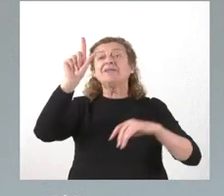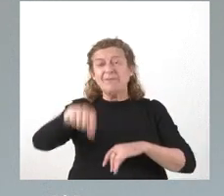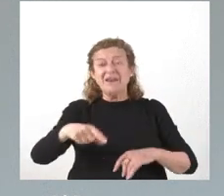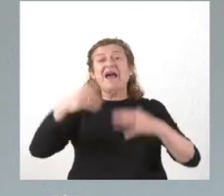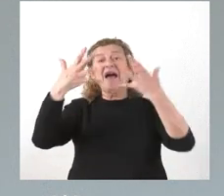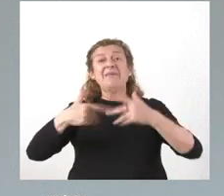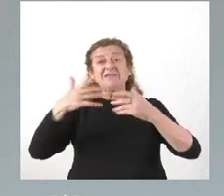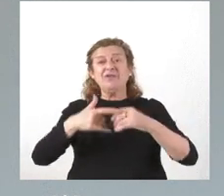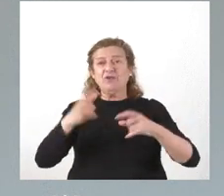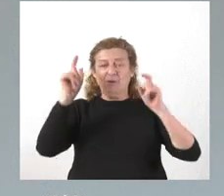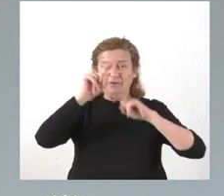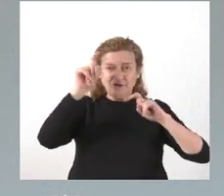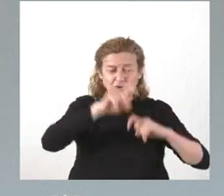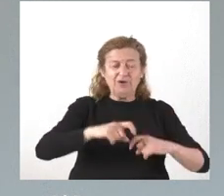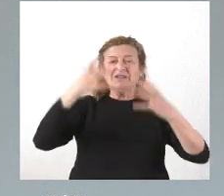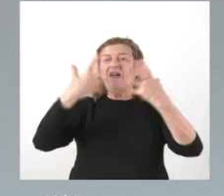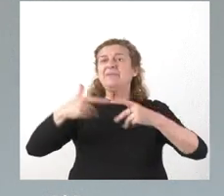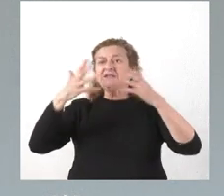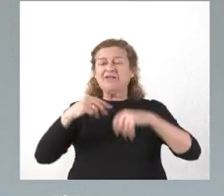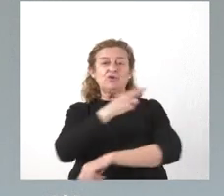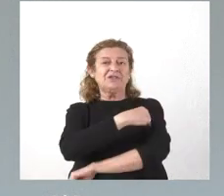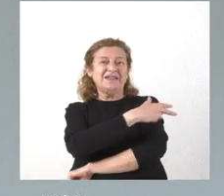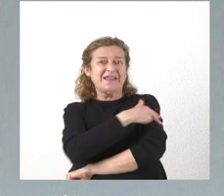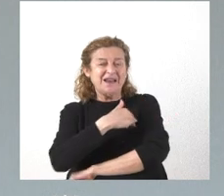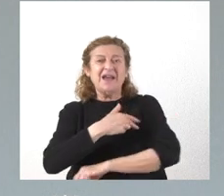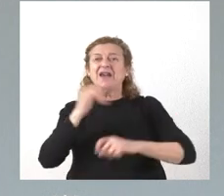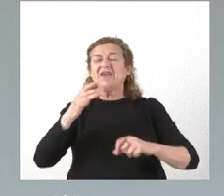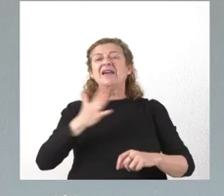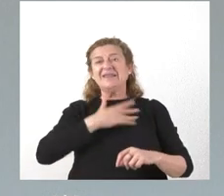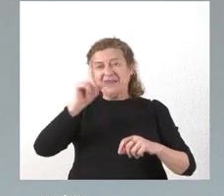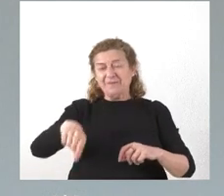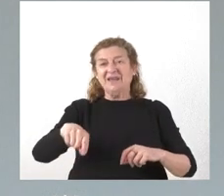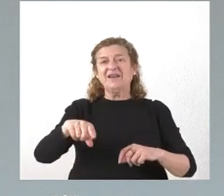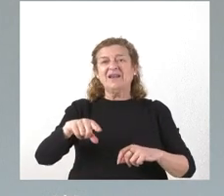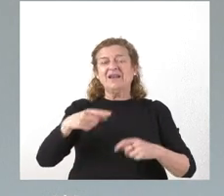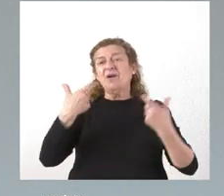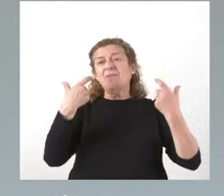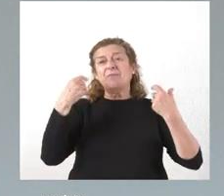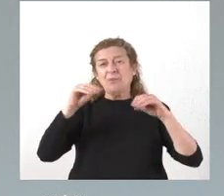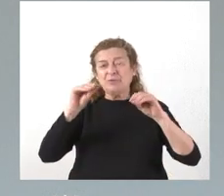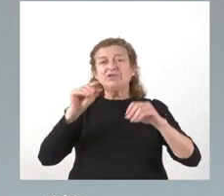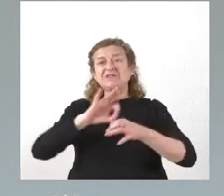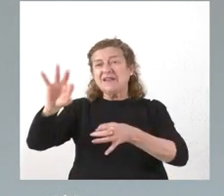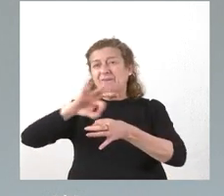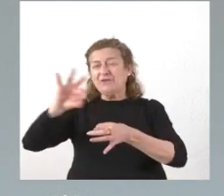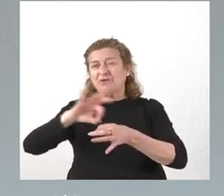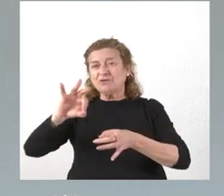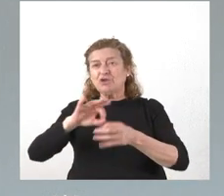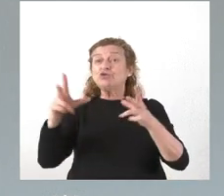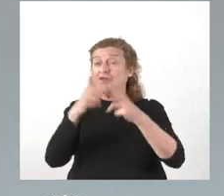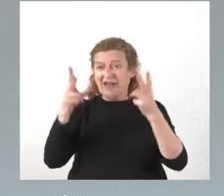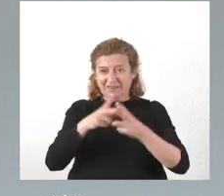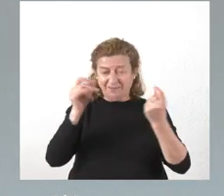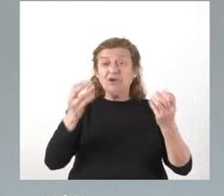Administración docente, a la Administración sanitaria y la propia de los propios servicios sociales.